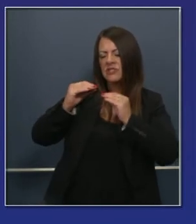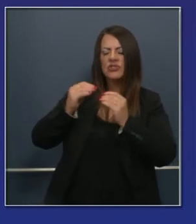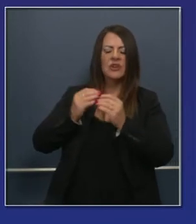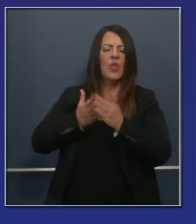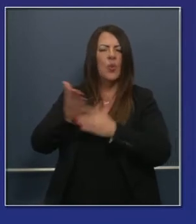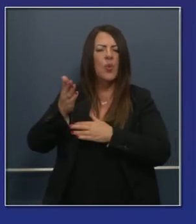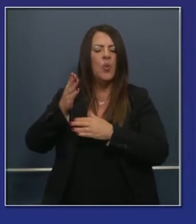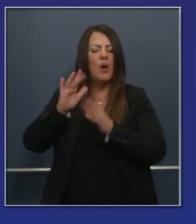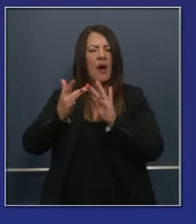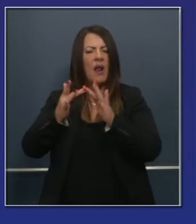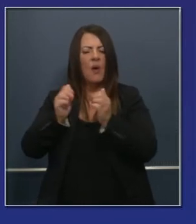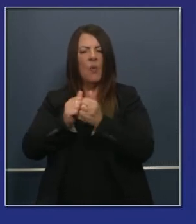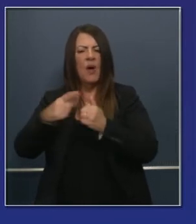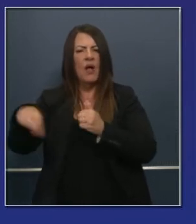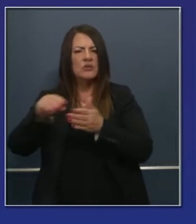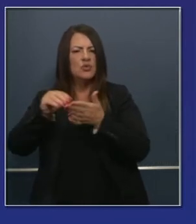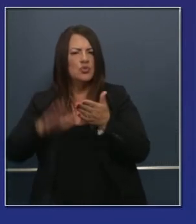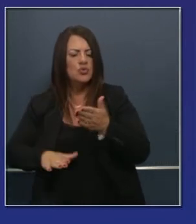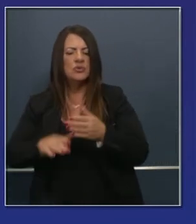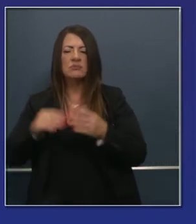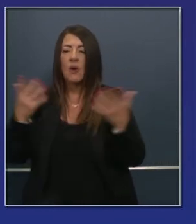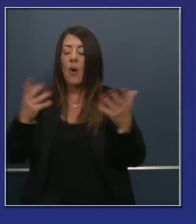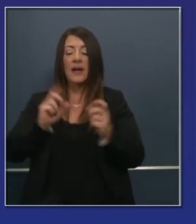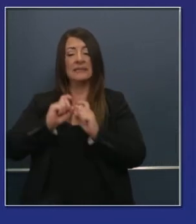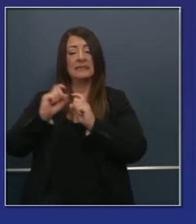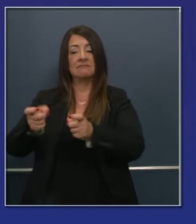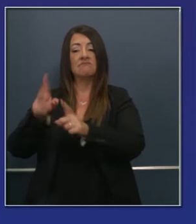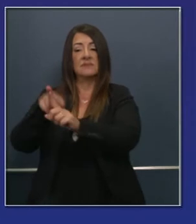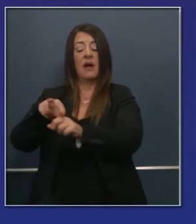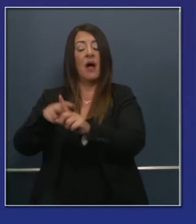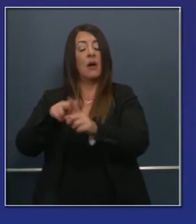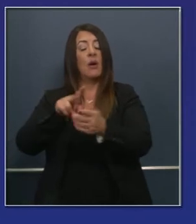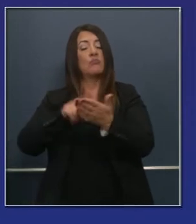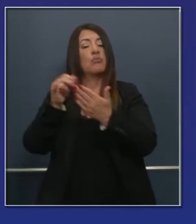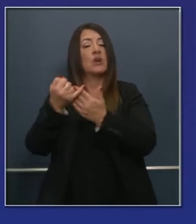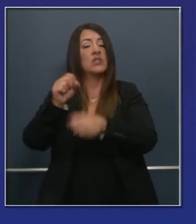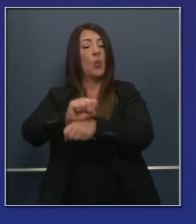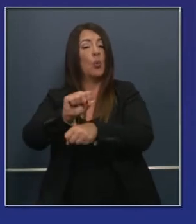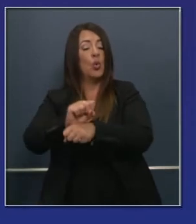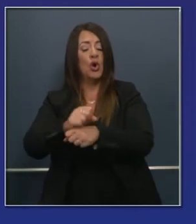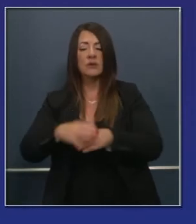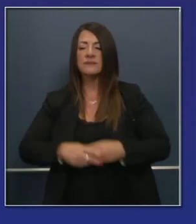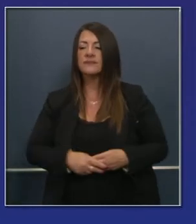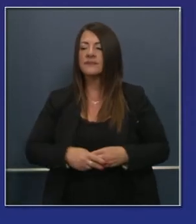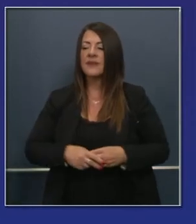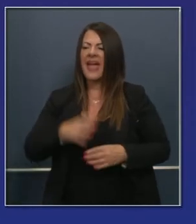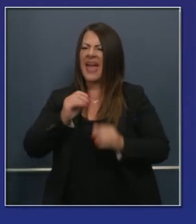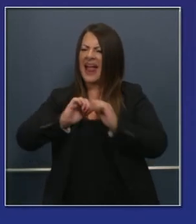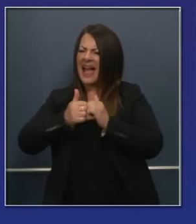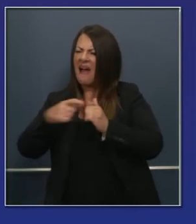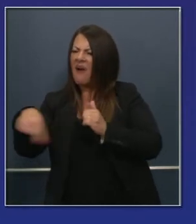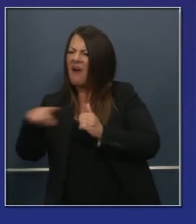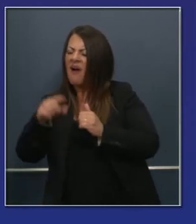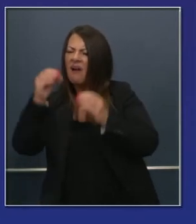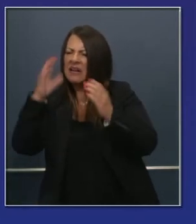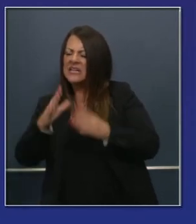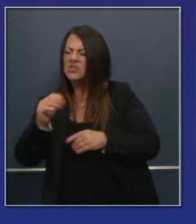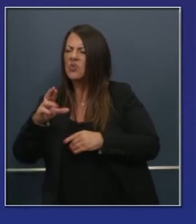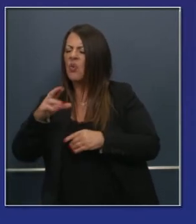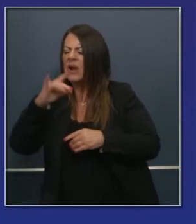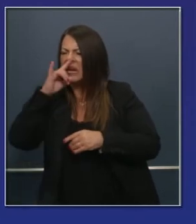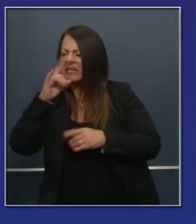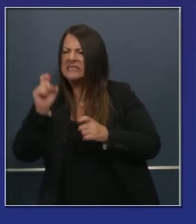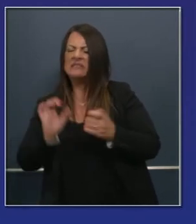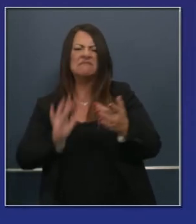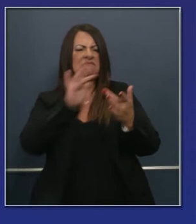involucrarse en aprendizaje a distancia y cómo aprender en cada una de las asignaturas. También cómo